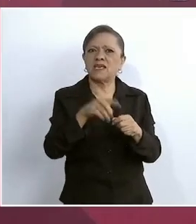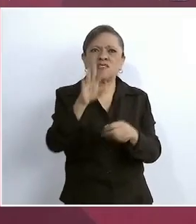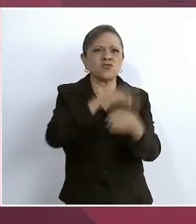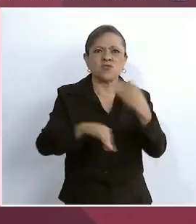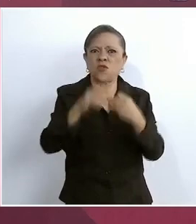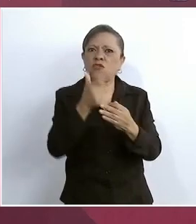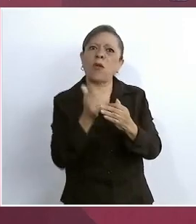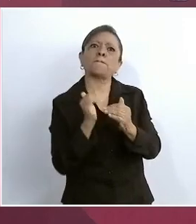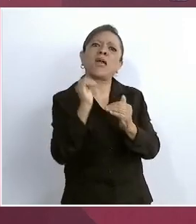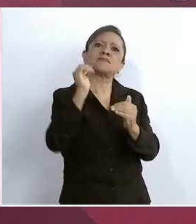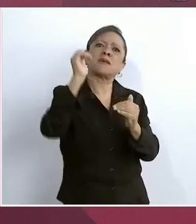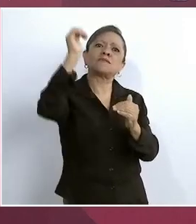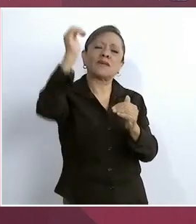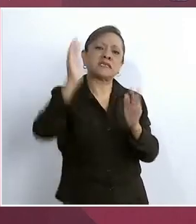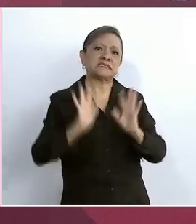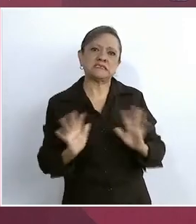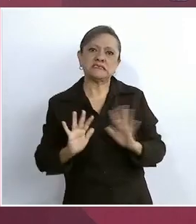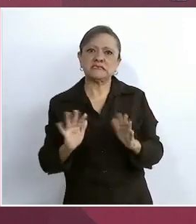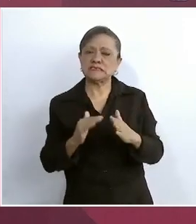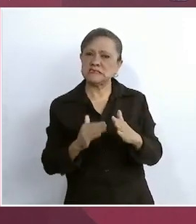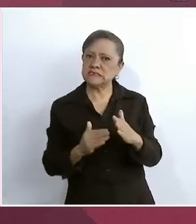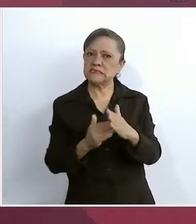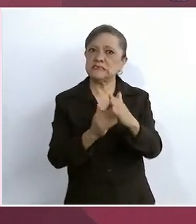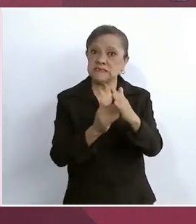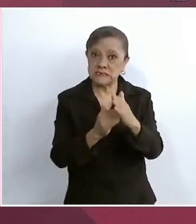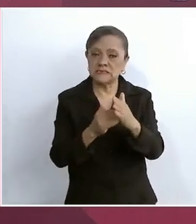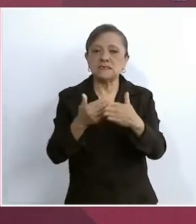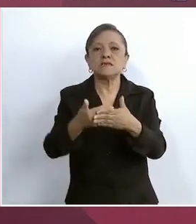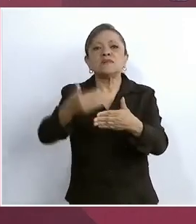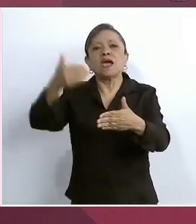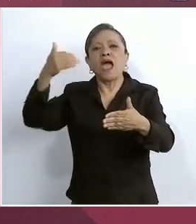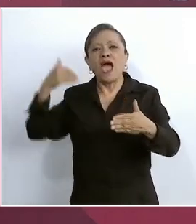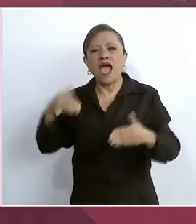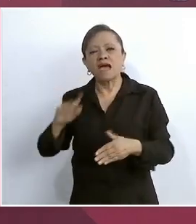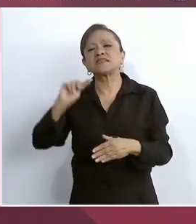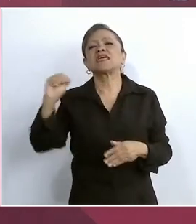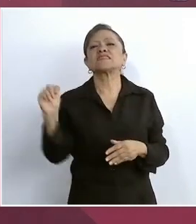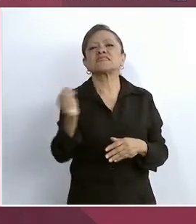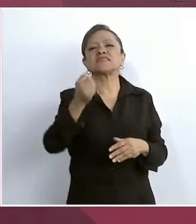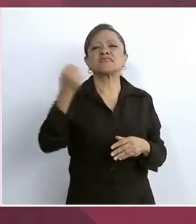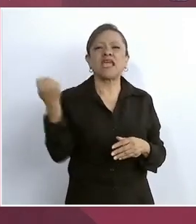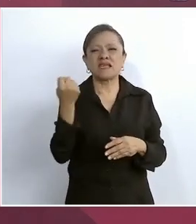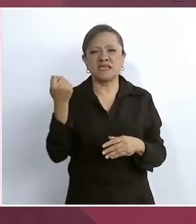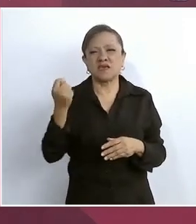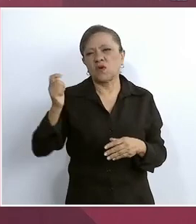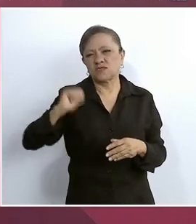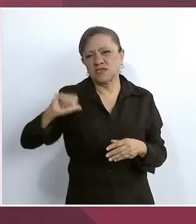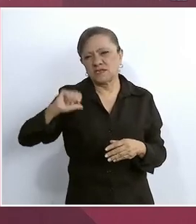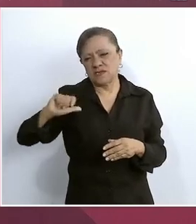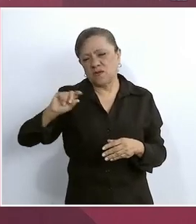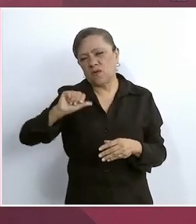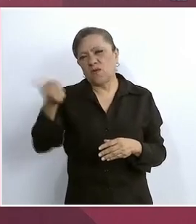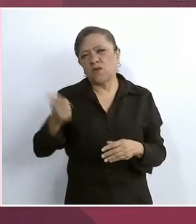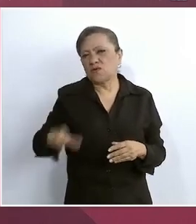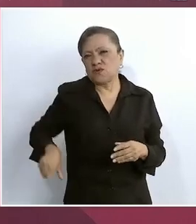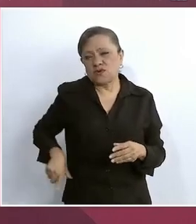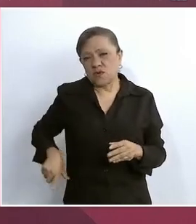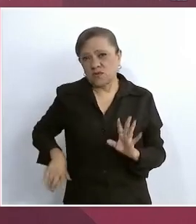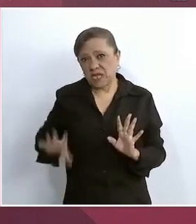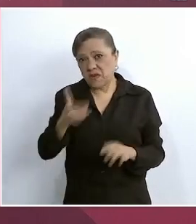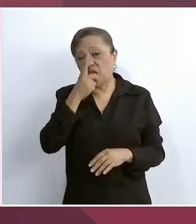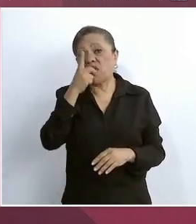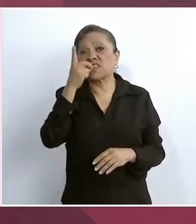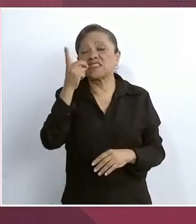precios. antes los técnicos del neoliberalismo decían un